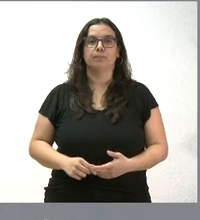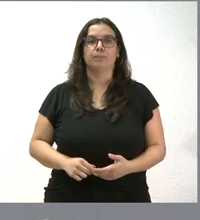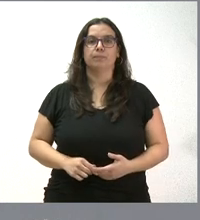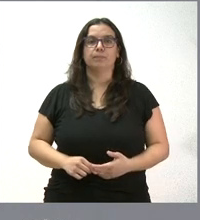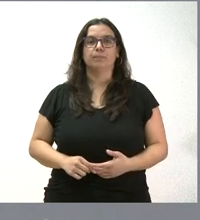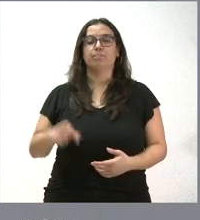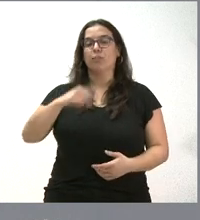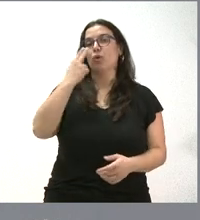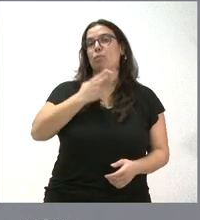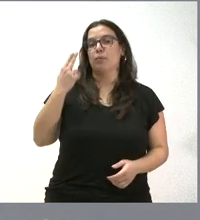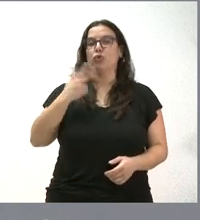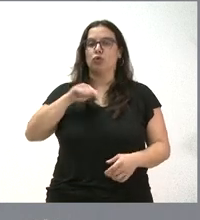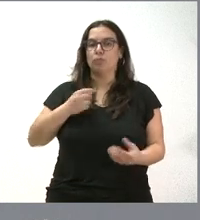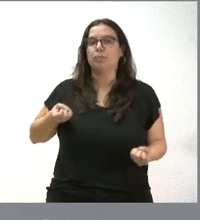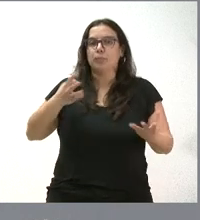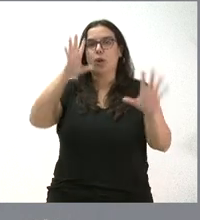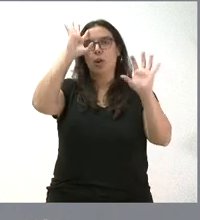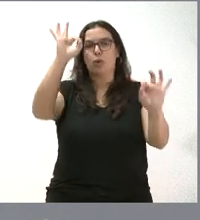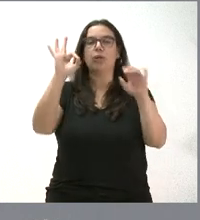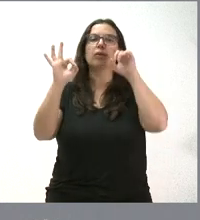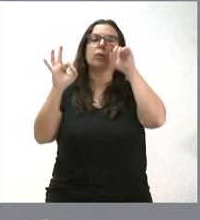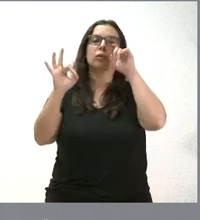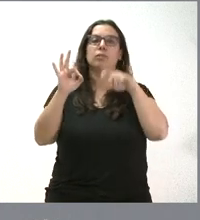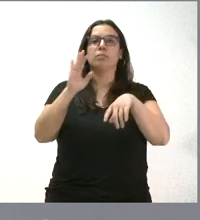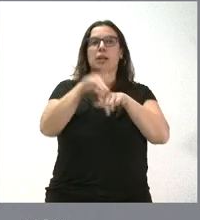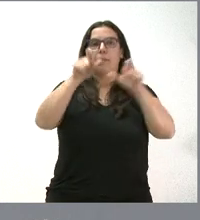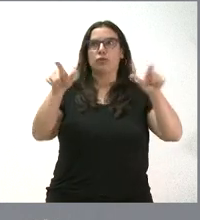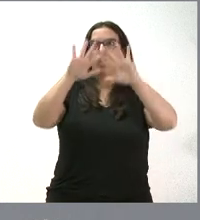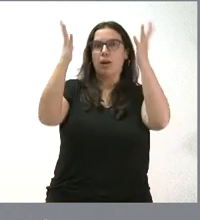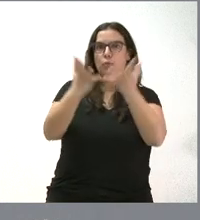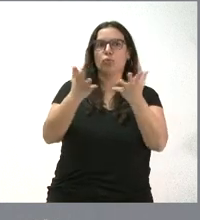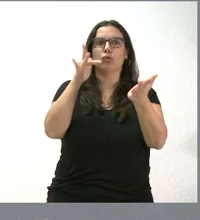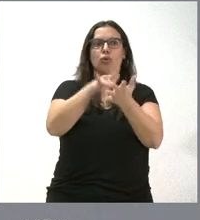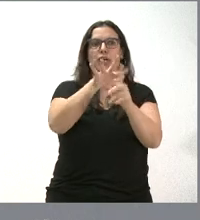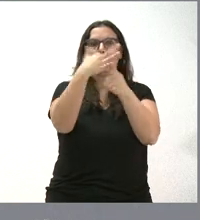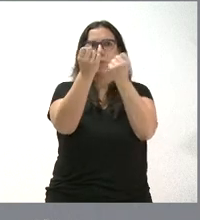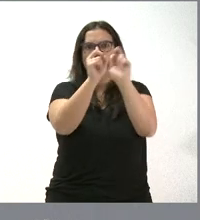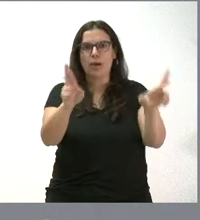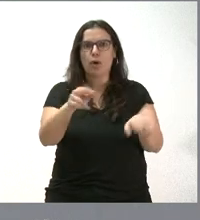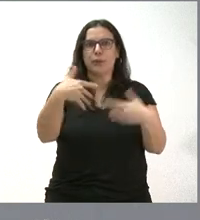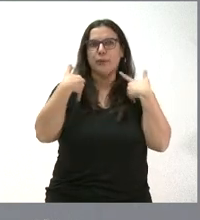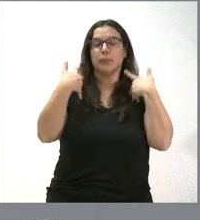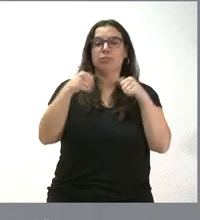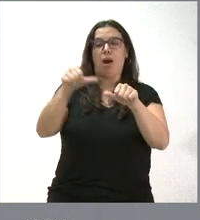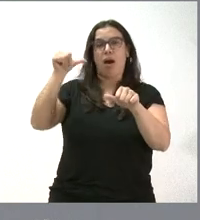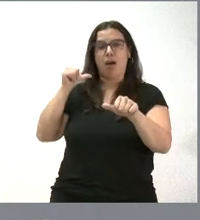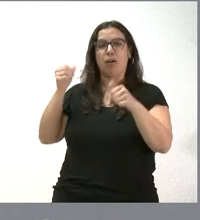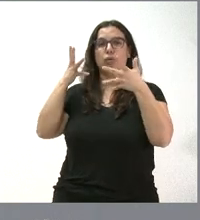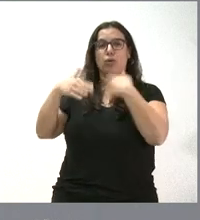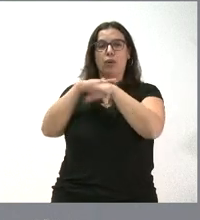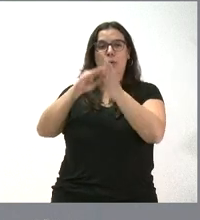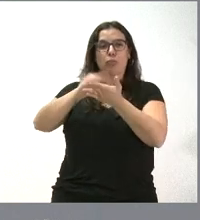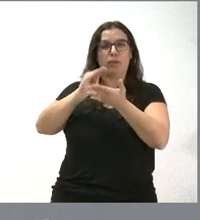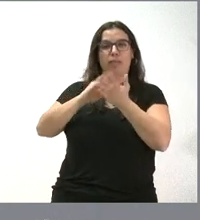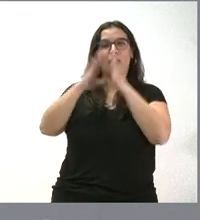Este es el compromiso que manifestamos, lógicamente, con las personas en el mundo, que lo están pasando mucho peor. Han visto ustedes que otros consejos de gobierno hemos traído una serie de